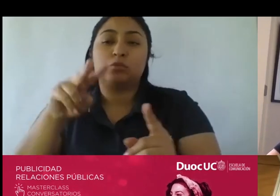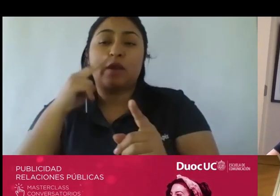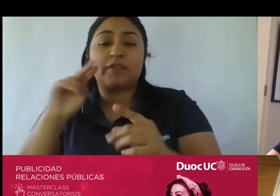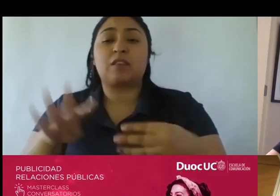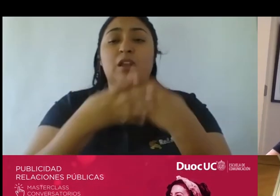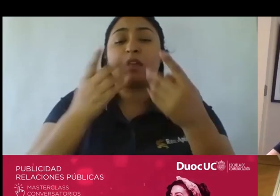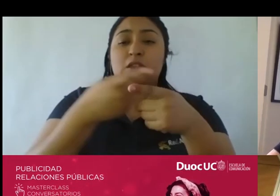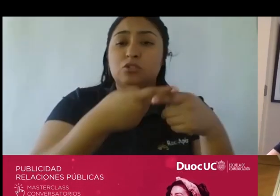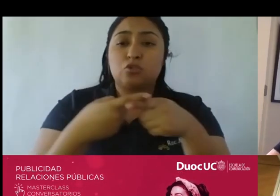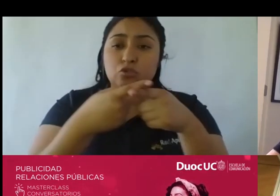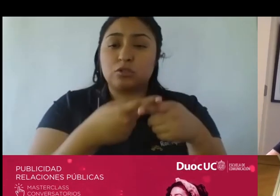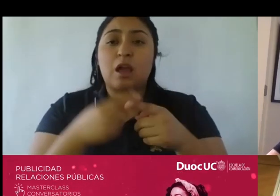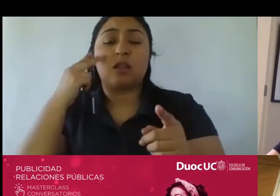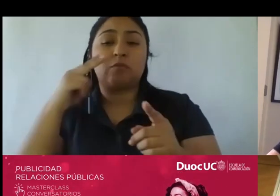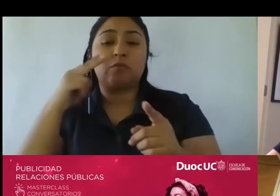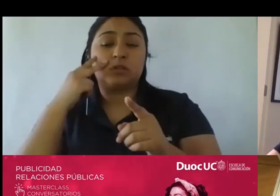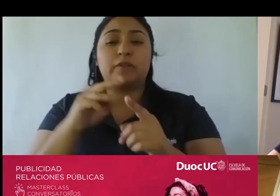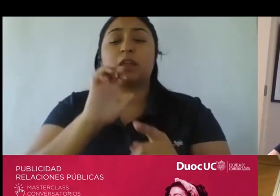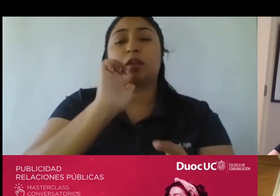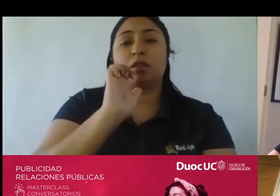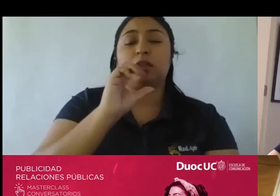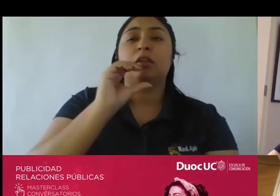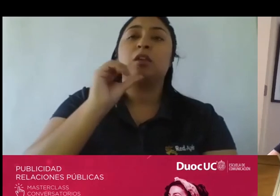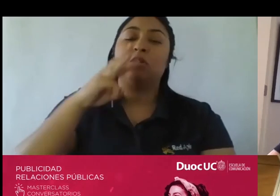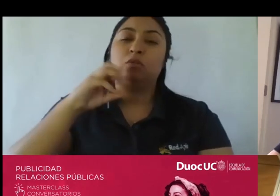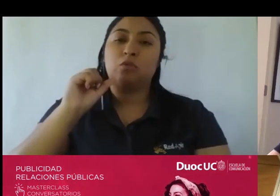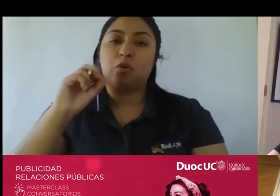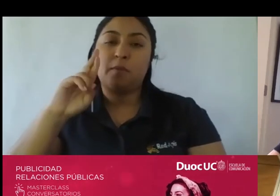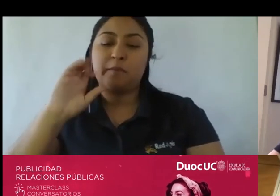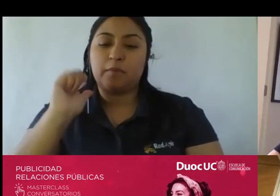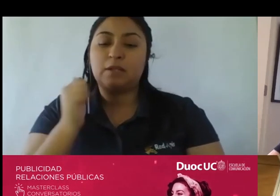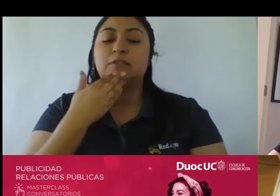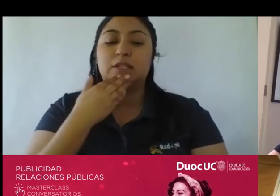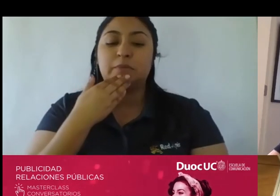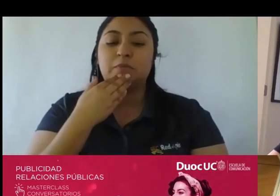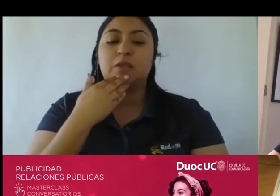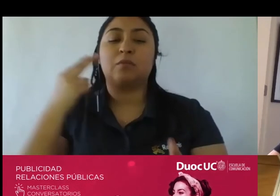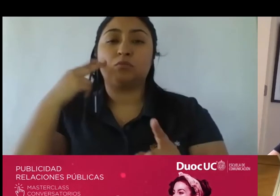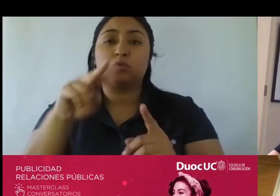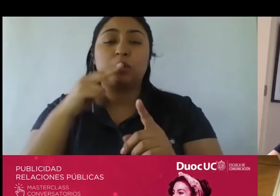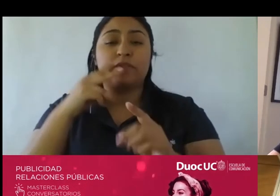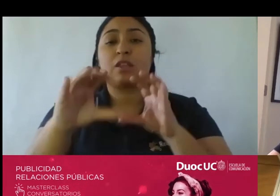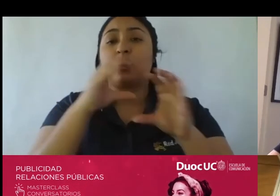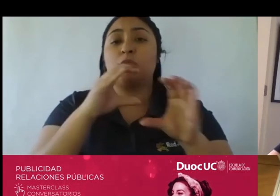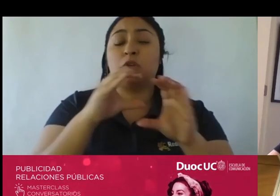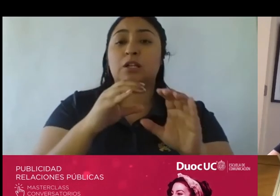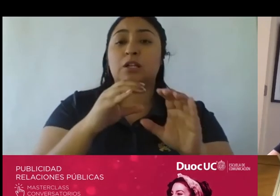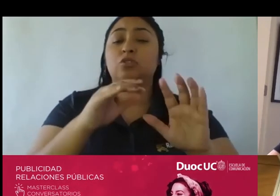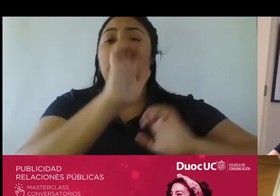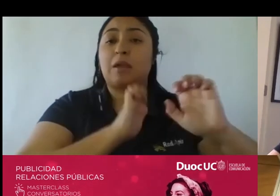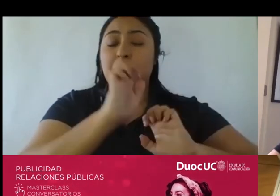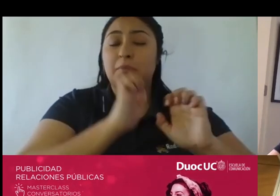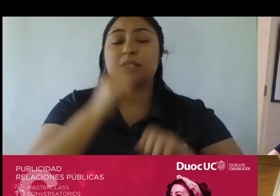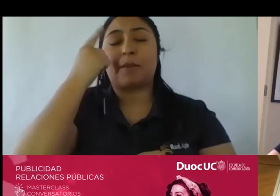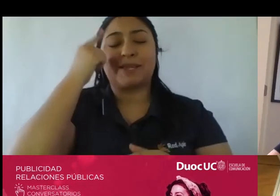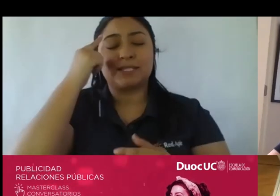pasando desde la perspectiva del e-commerce todo lo que está pasando desde la perspectiva de por ejemplo las comunicaciones corporativas considerando lo digital entonces